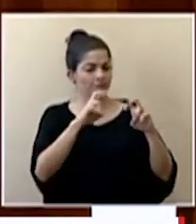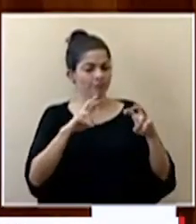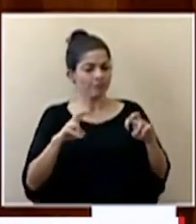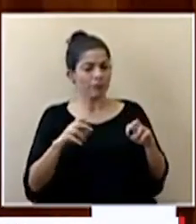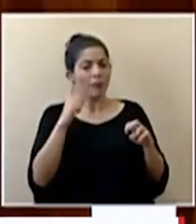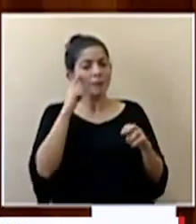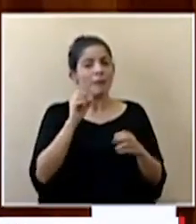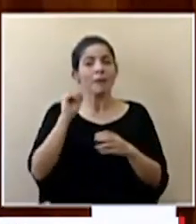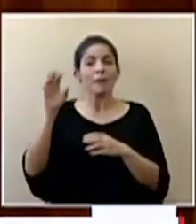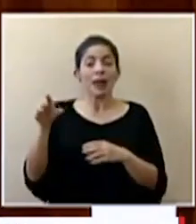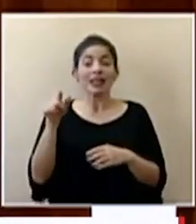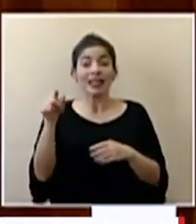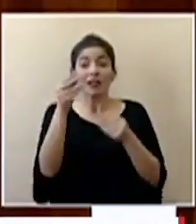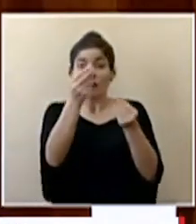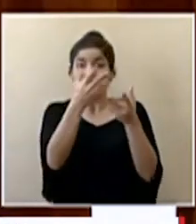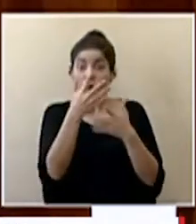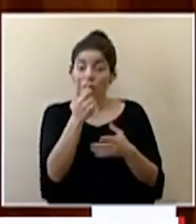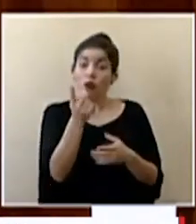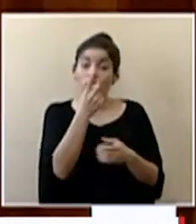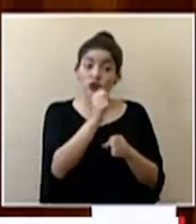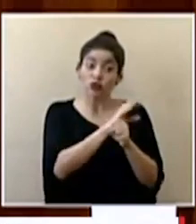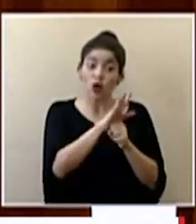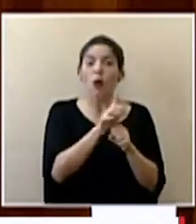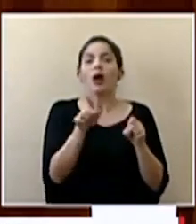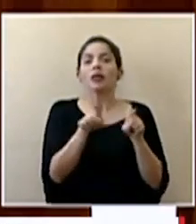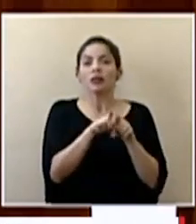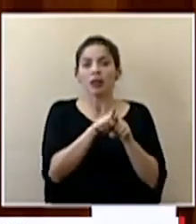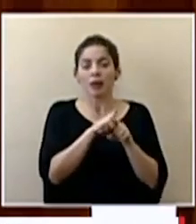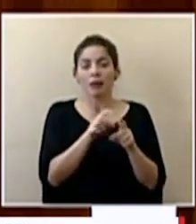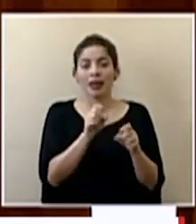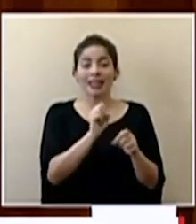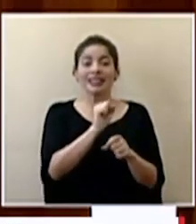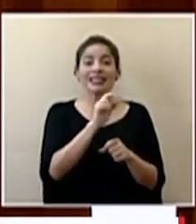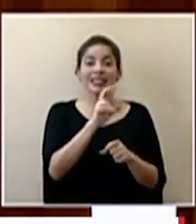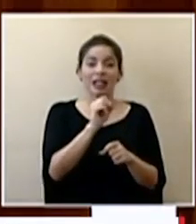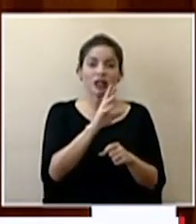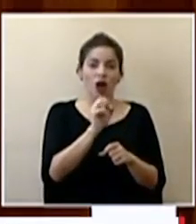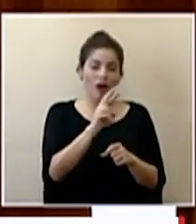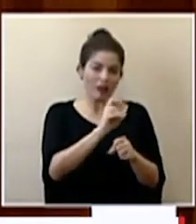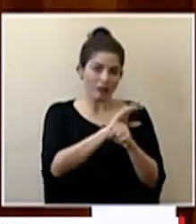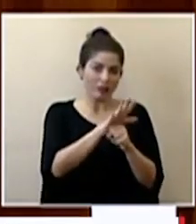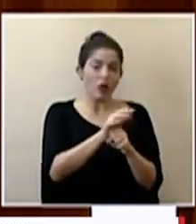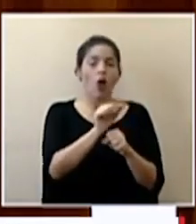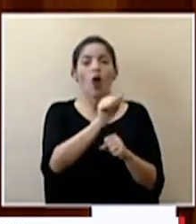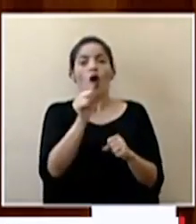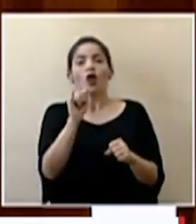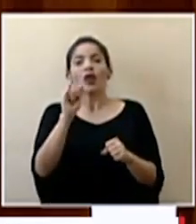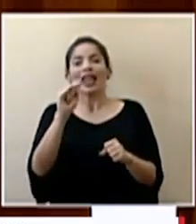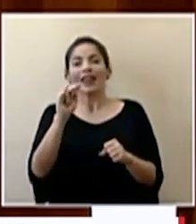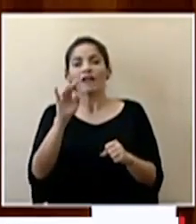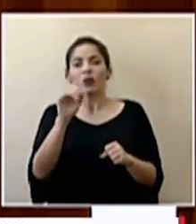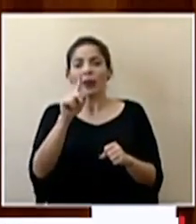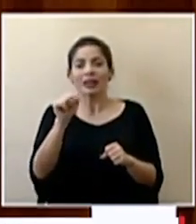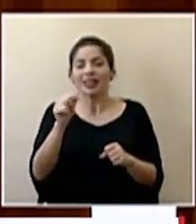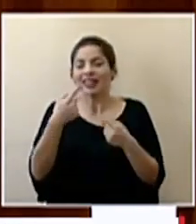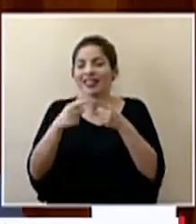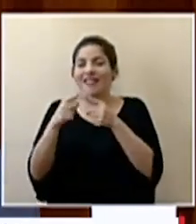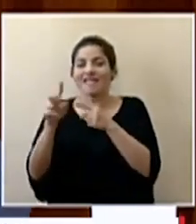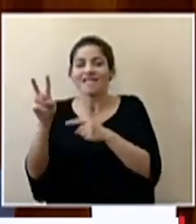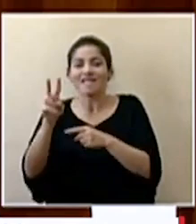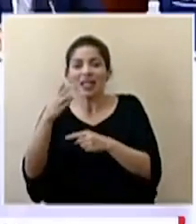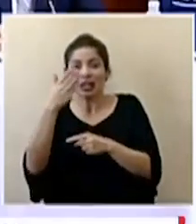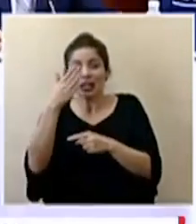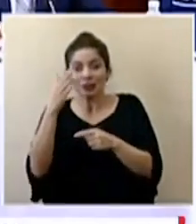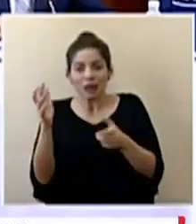comportamiento no solamente del COVID-19 sino también obviamente del SARS-CoV-2 sino también de influenza y otros virus respiratorios como lo hacemos normalmente en todo el